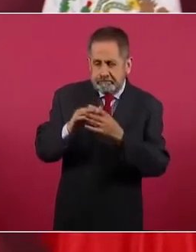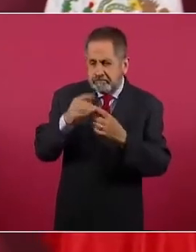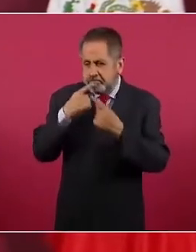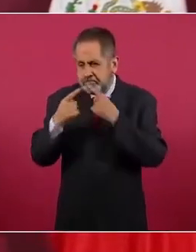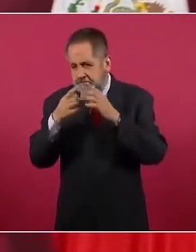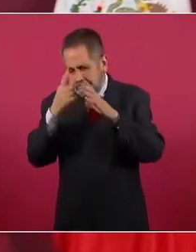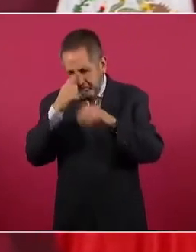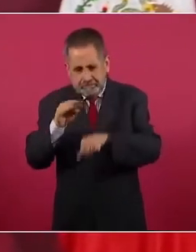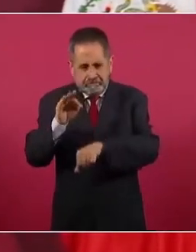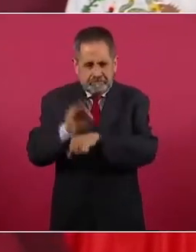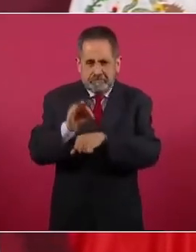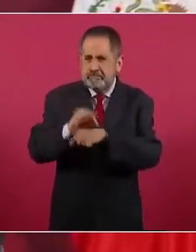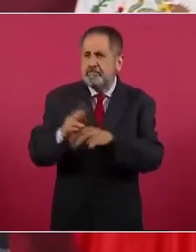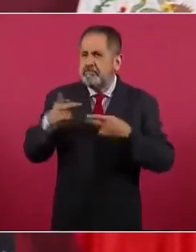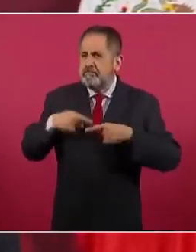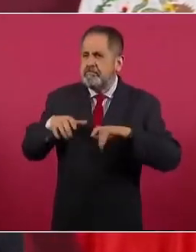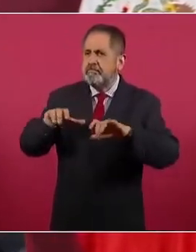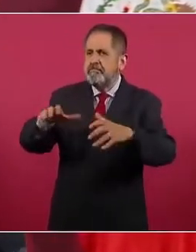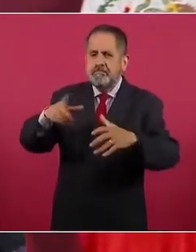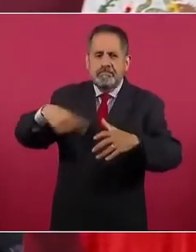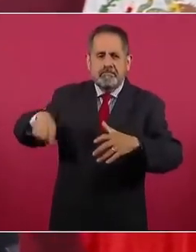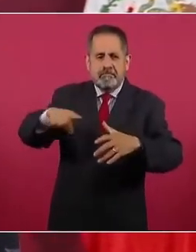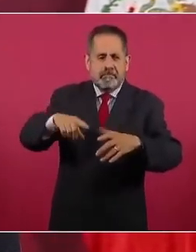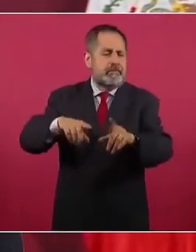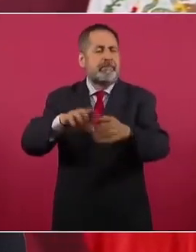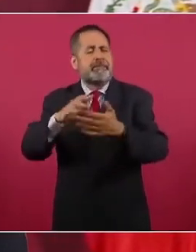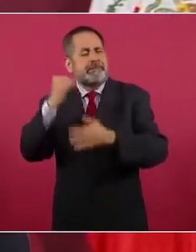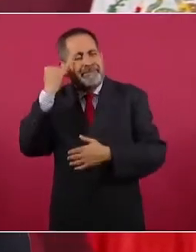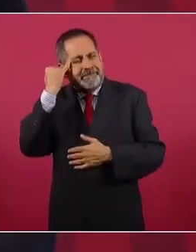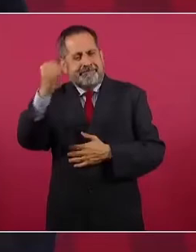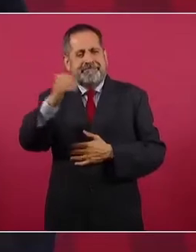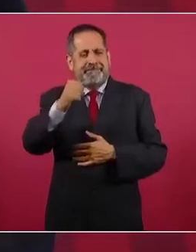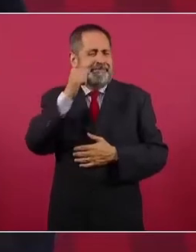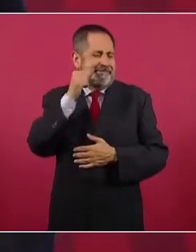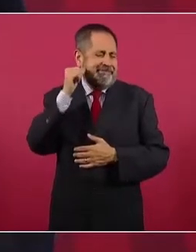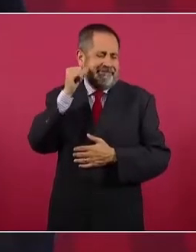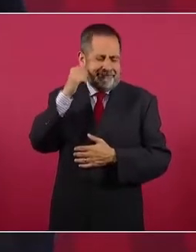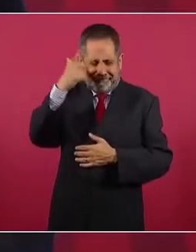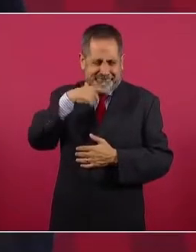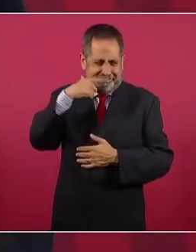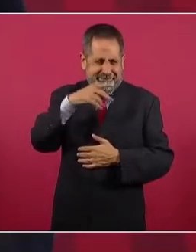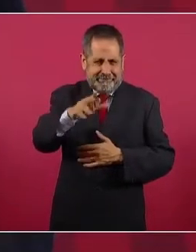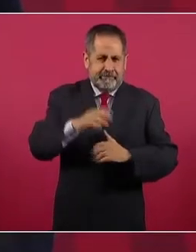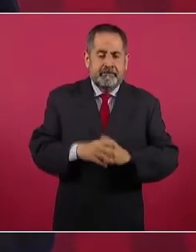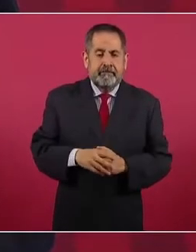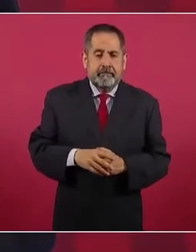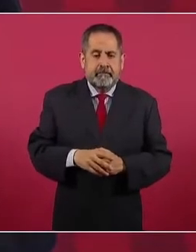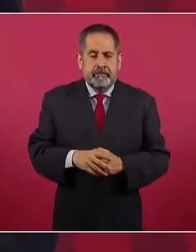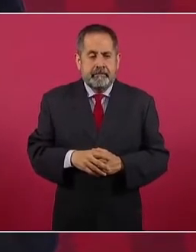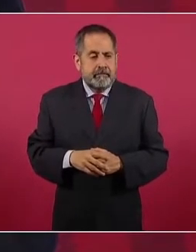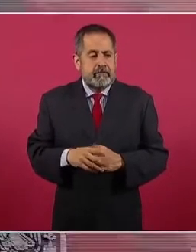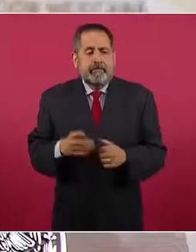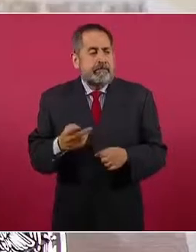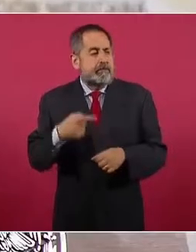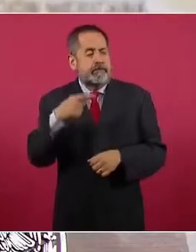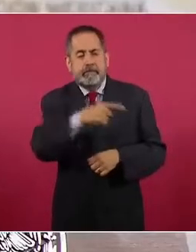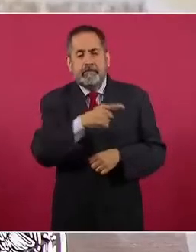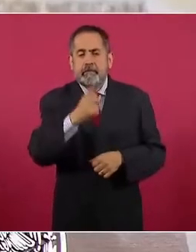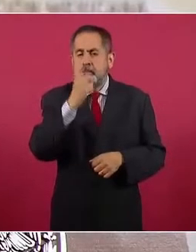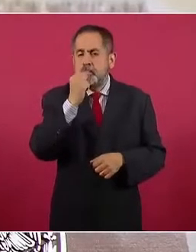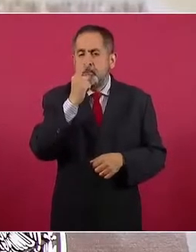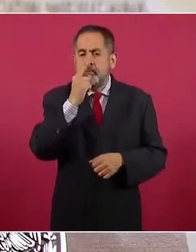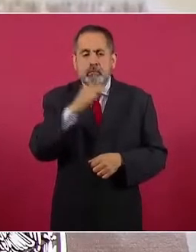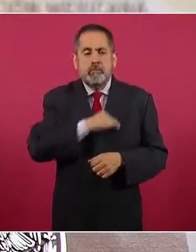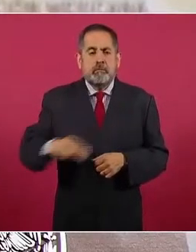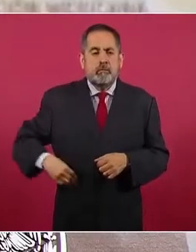para proteger a la población. Imagínense lo de anoche, ¿qué hace la Policía Municipal en Juárez